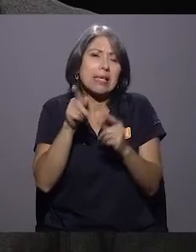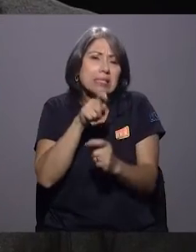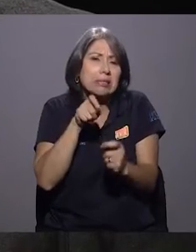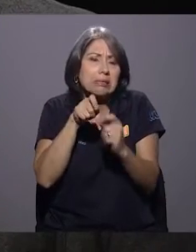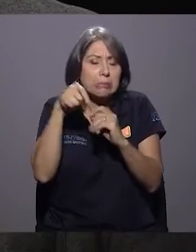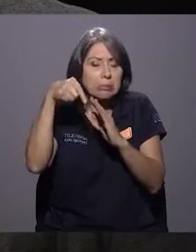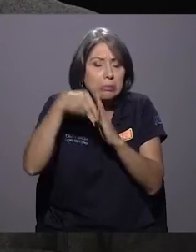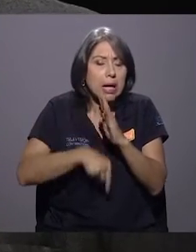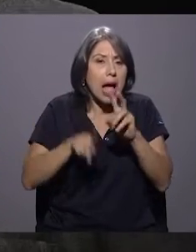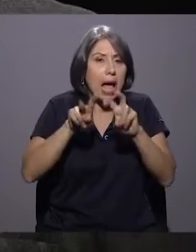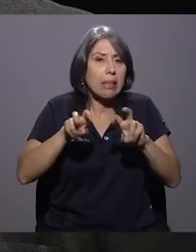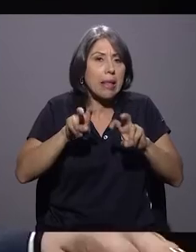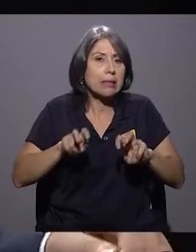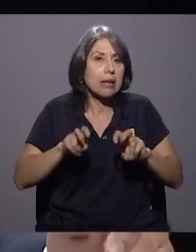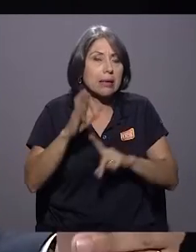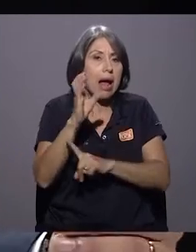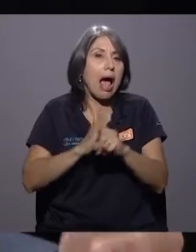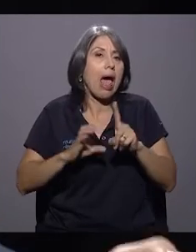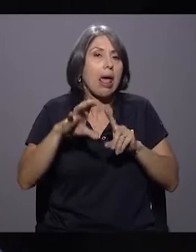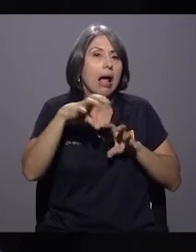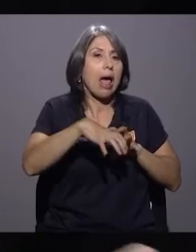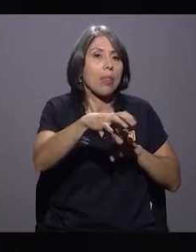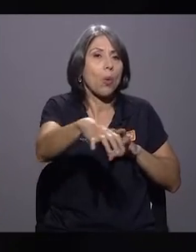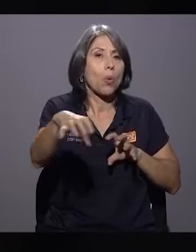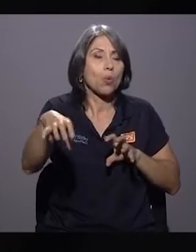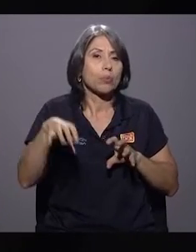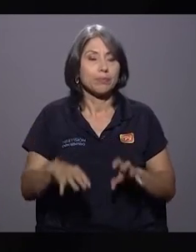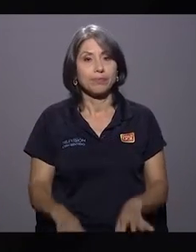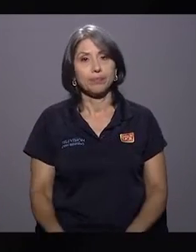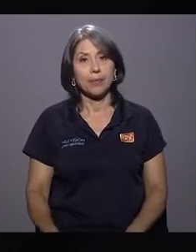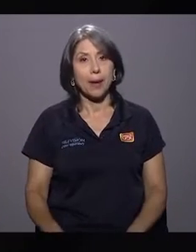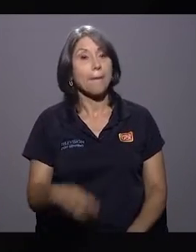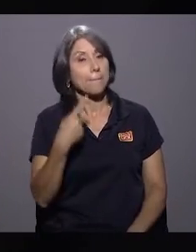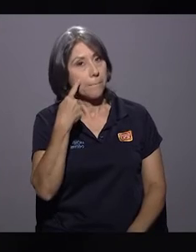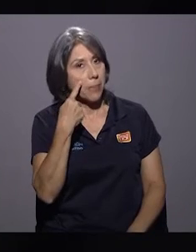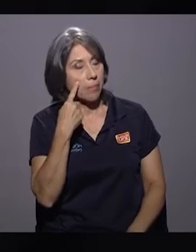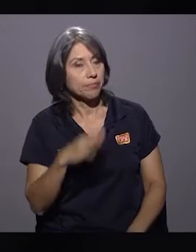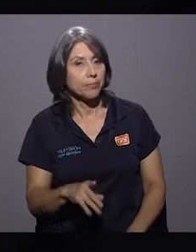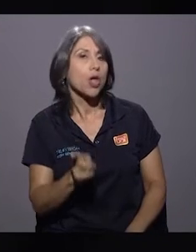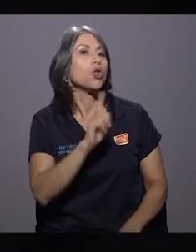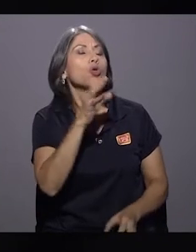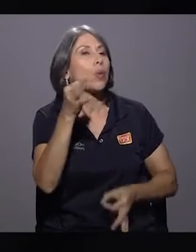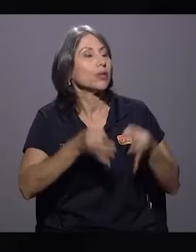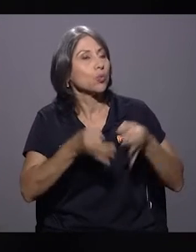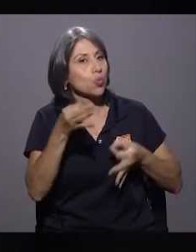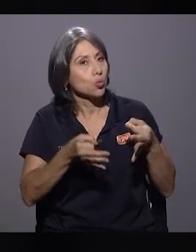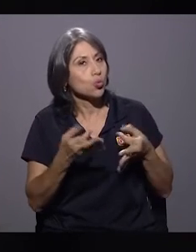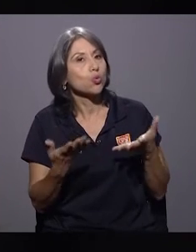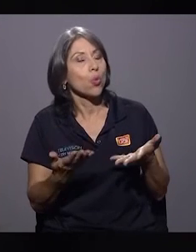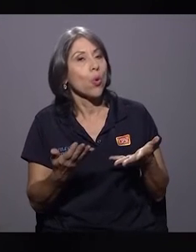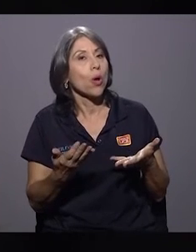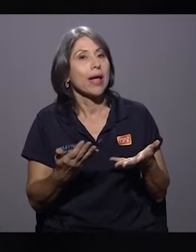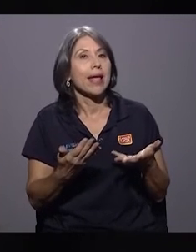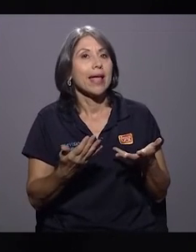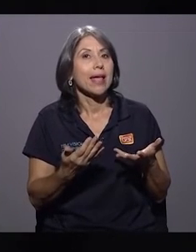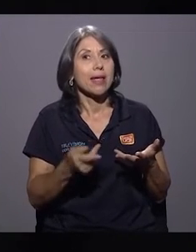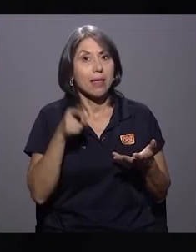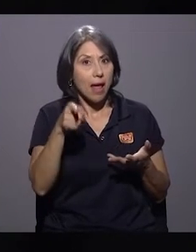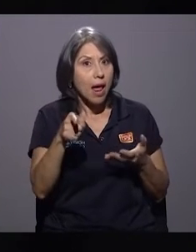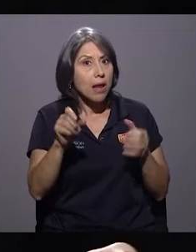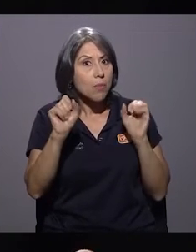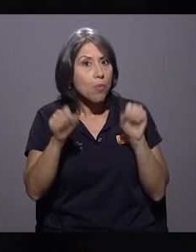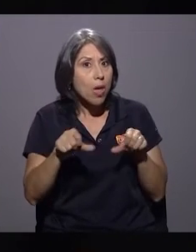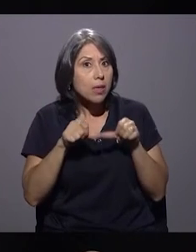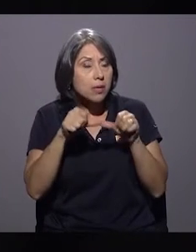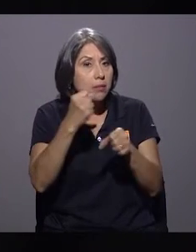puntuales de cada cantón. Veo, el otro... No es justo esto, ¿verdad? Entonces, de que perciba su